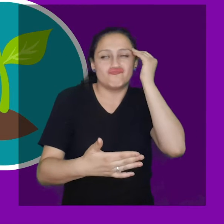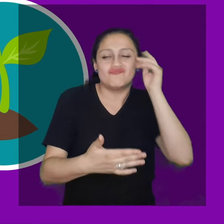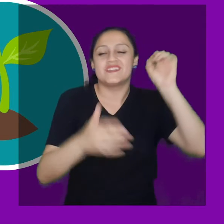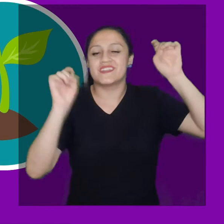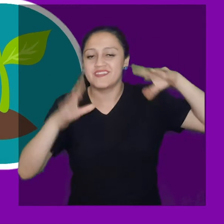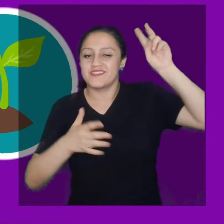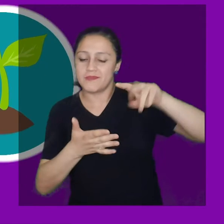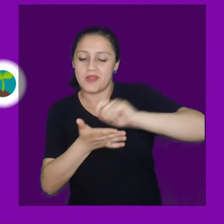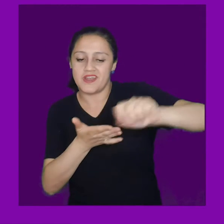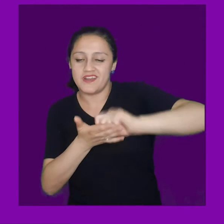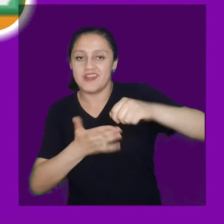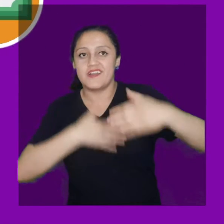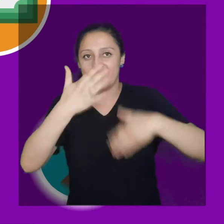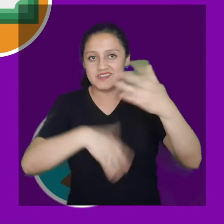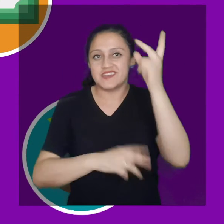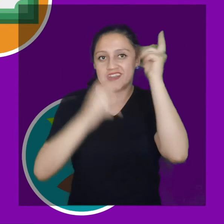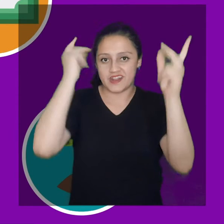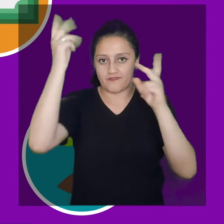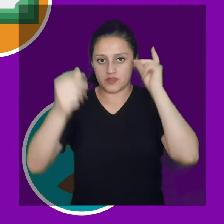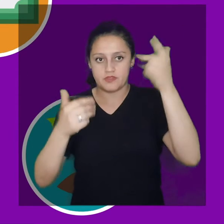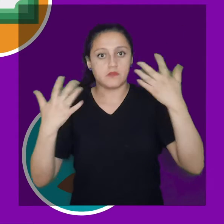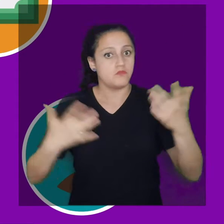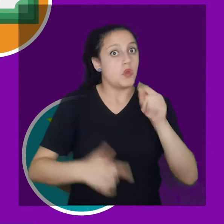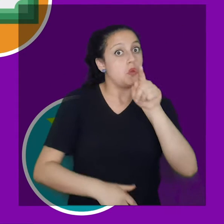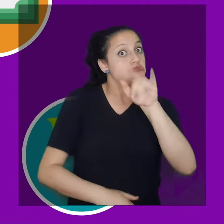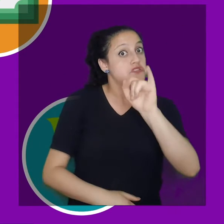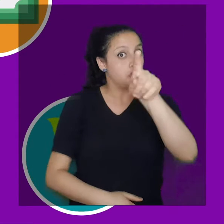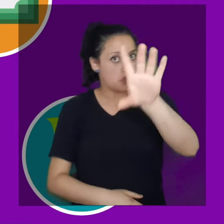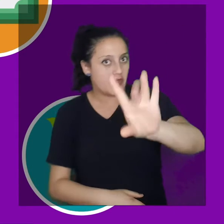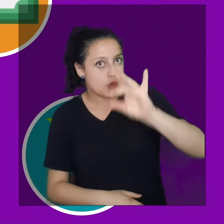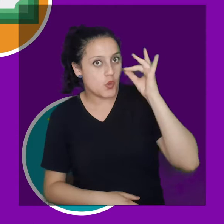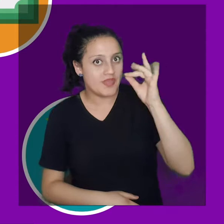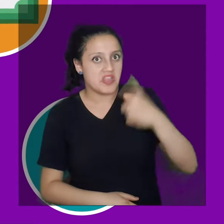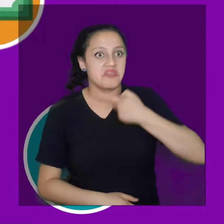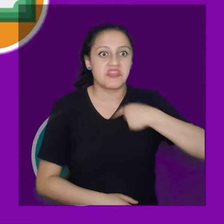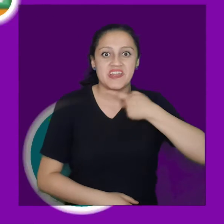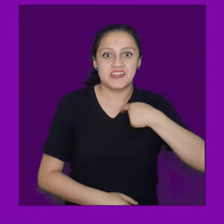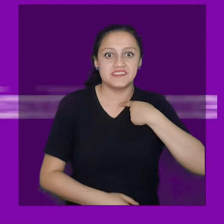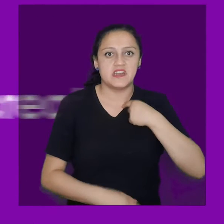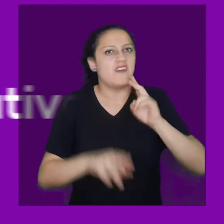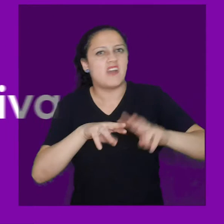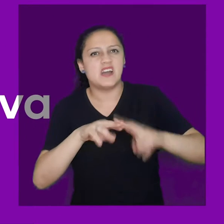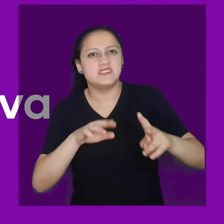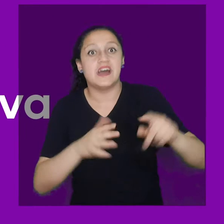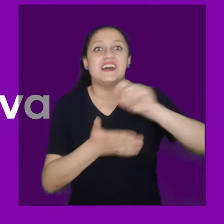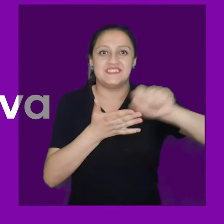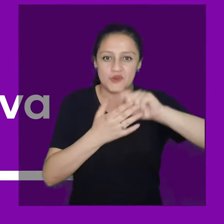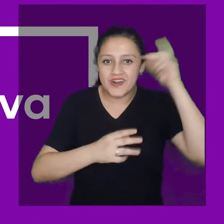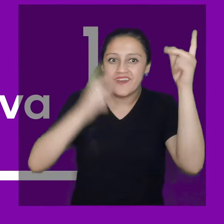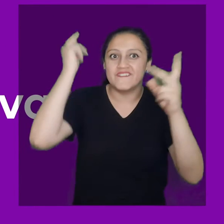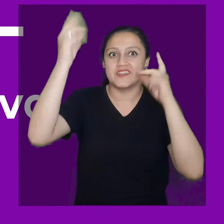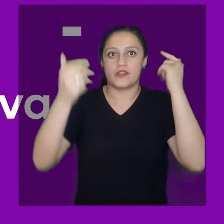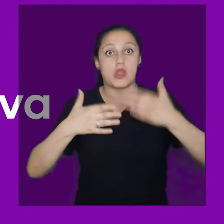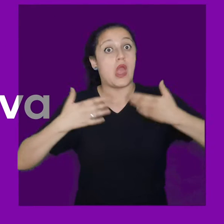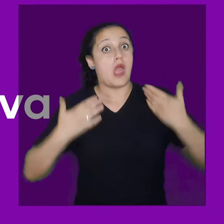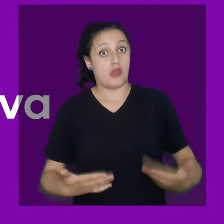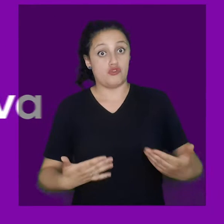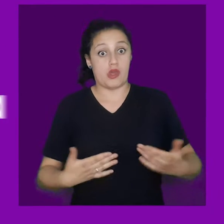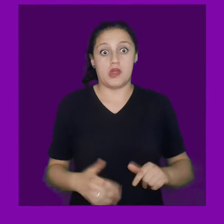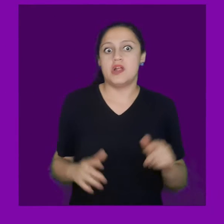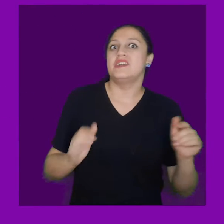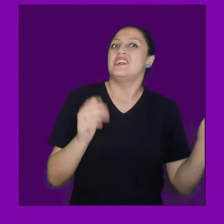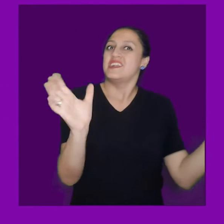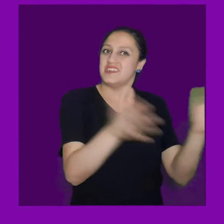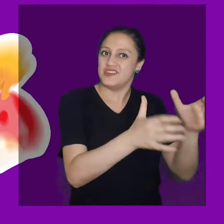escribir creativamente. ¿Qué podemos hacer entonces con los temas desprendidos de la lectura? Escritura creativa.